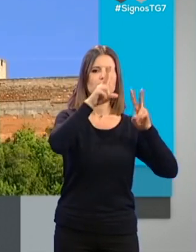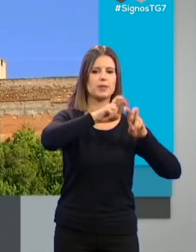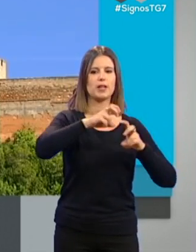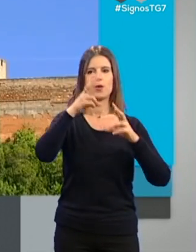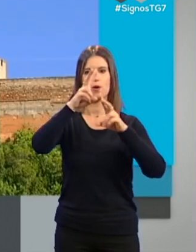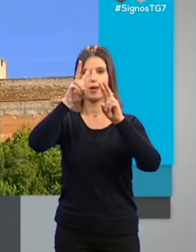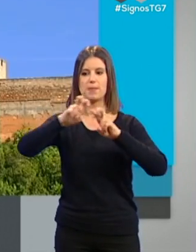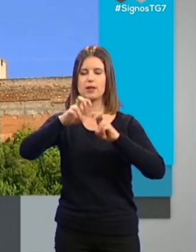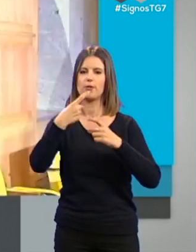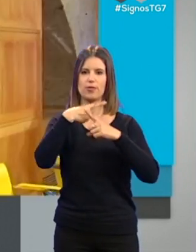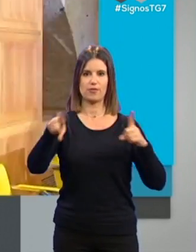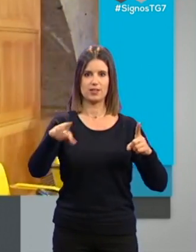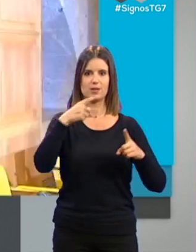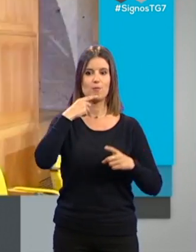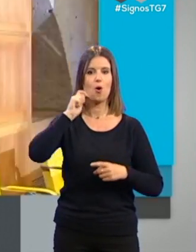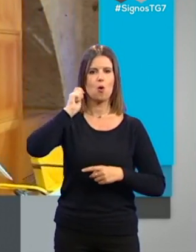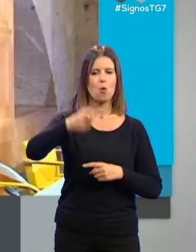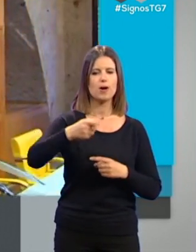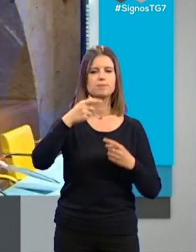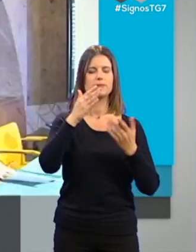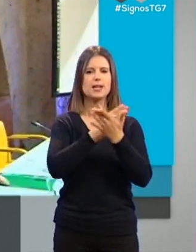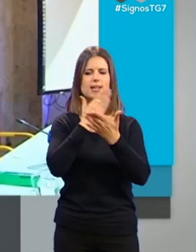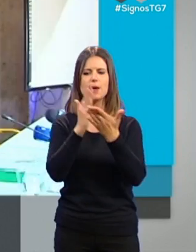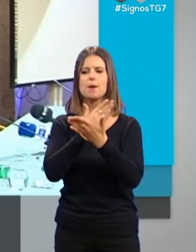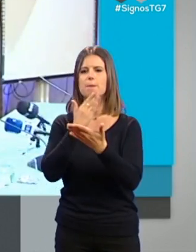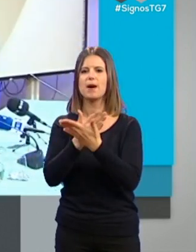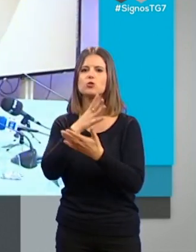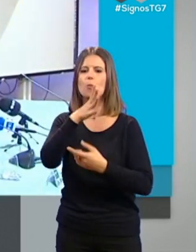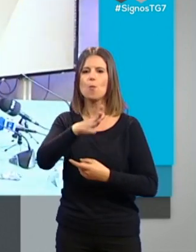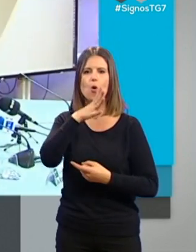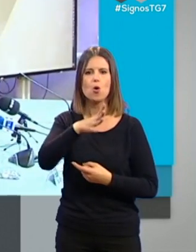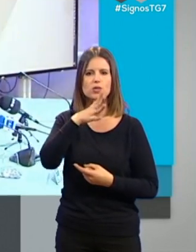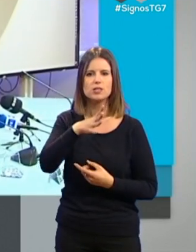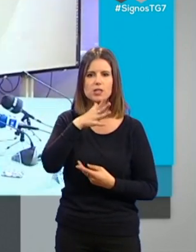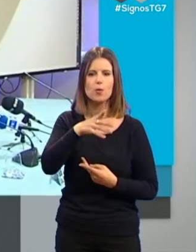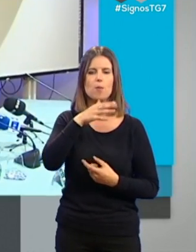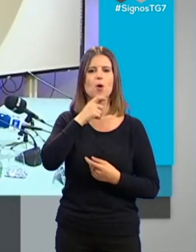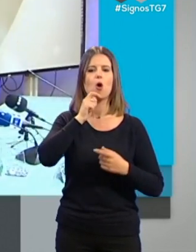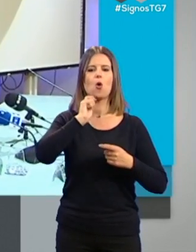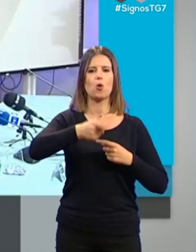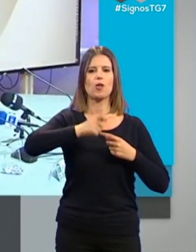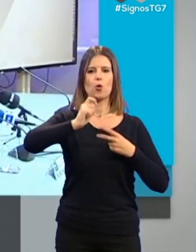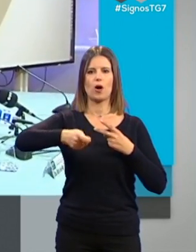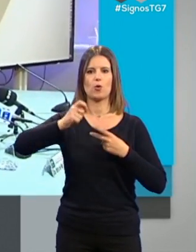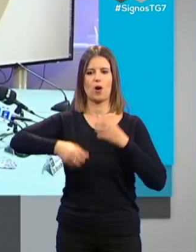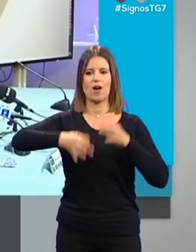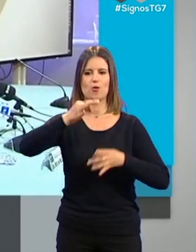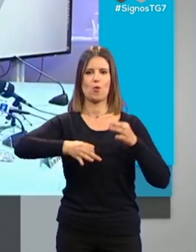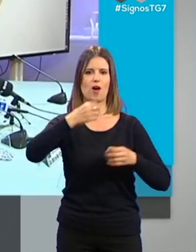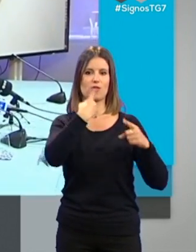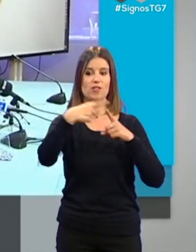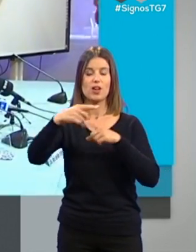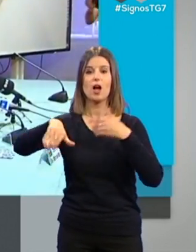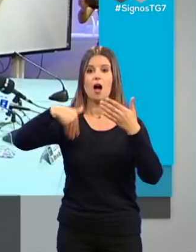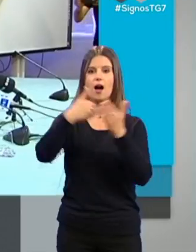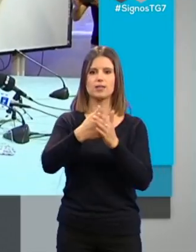En este sentido, el magistrado hace un repaso de las vicisitudes de esta causa por distintos juzgados de Granada hasta que finalmente es la